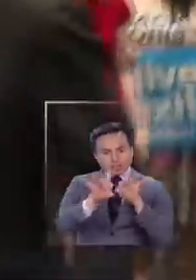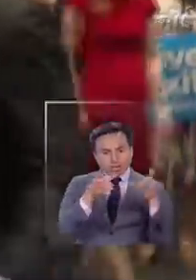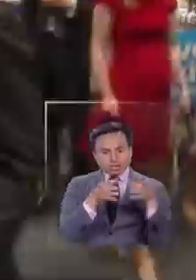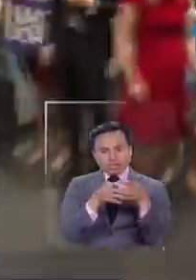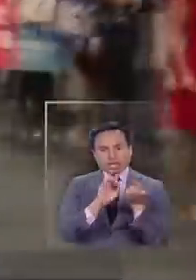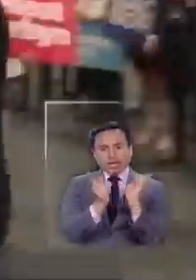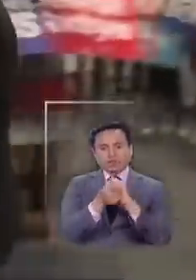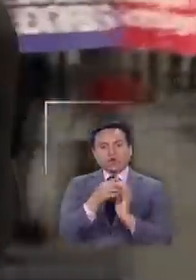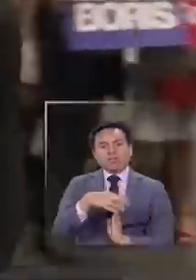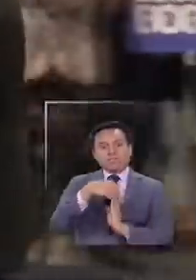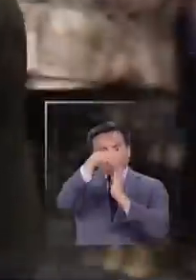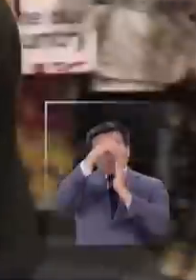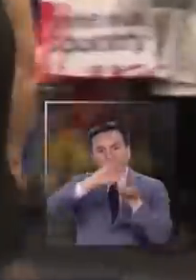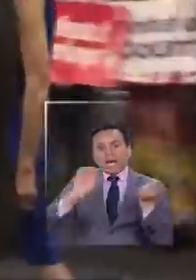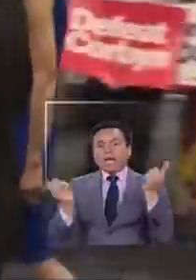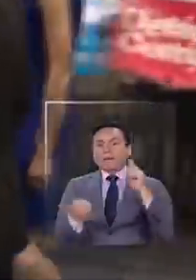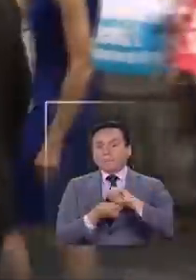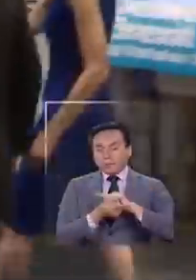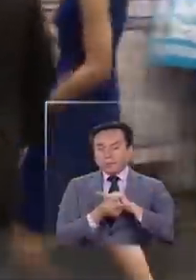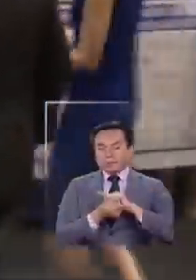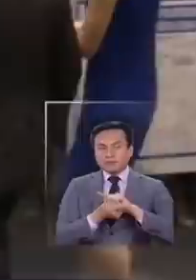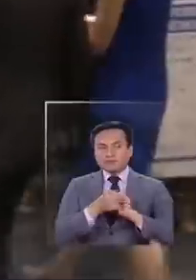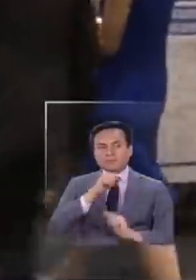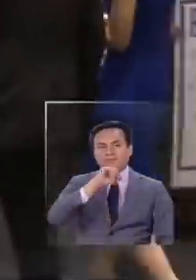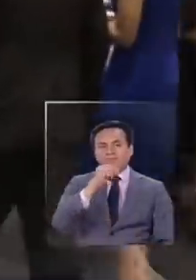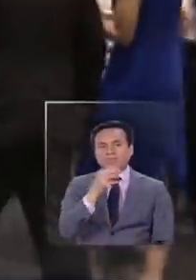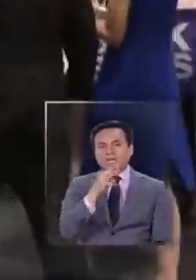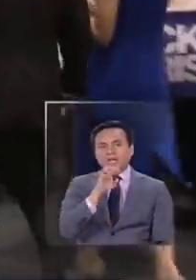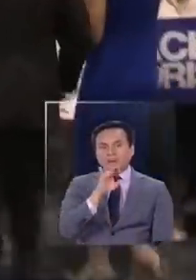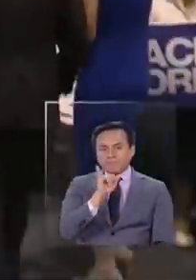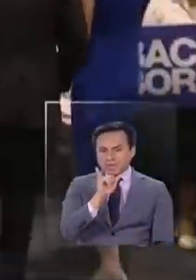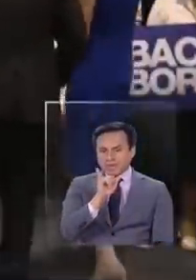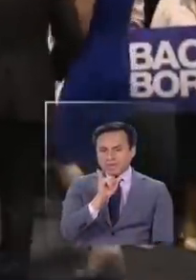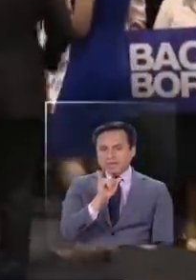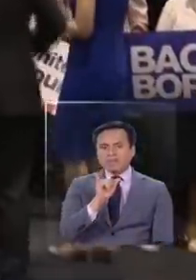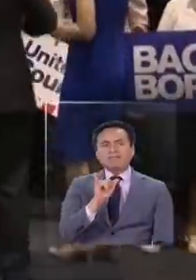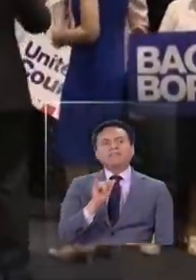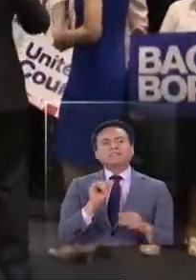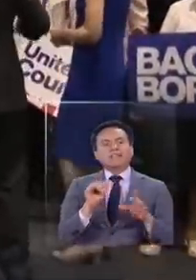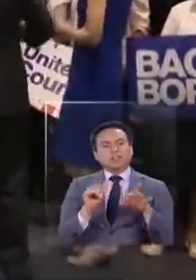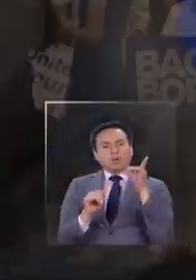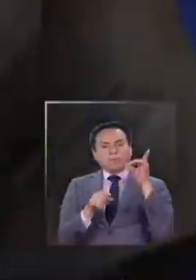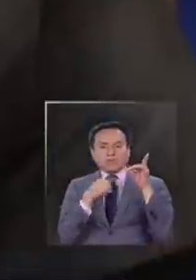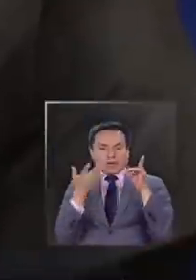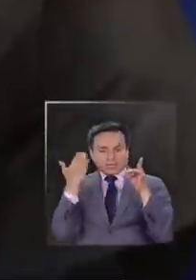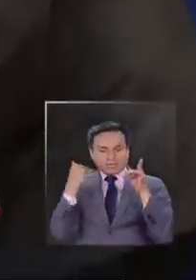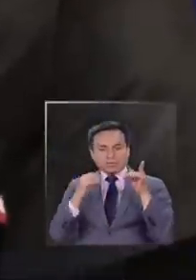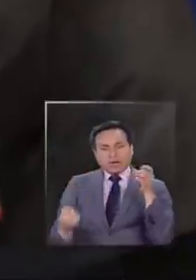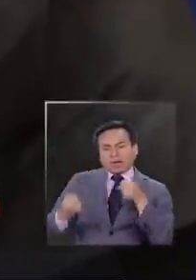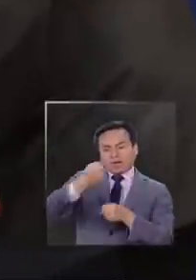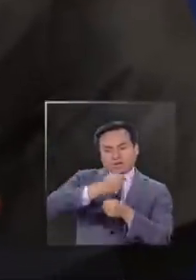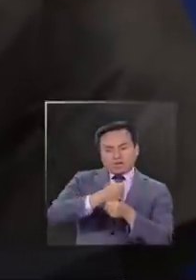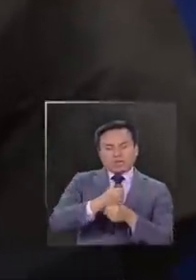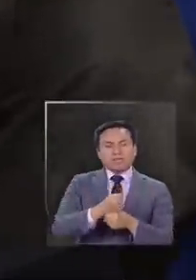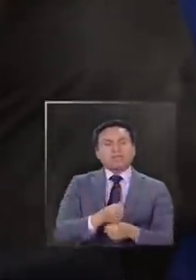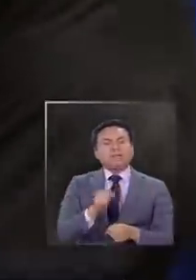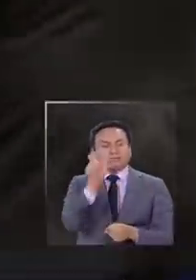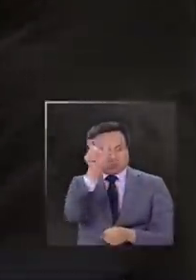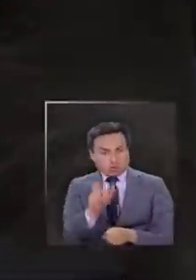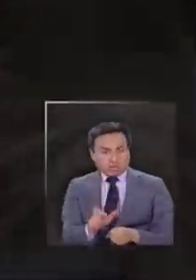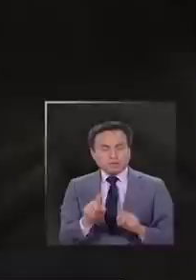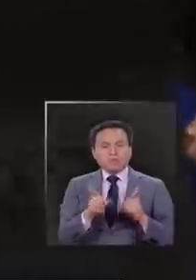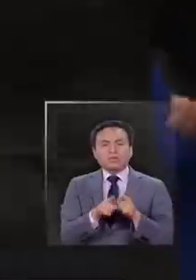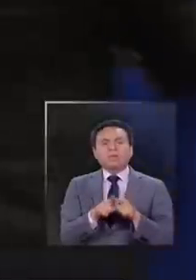cambió el líder laborista, cambió, Jeremy Corbyn salió después de haber perdido las elecciones y asumió Kirk Starmer, que tiene